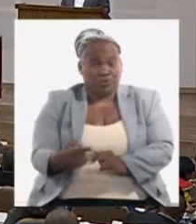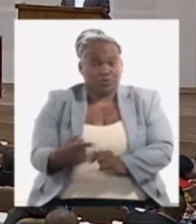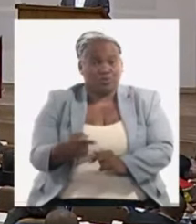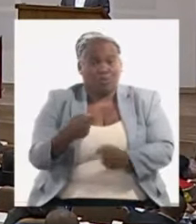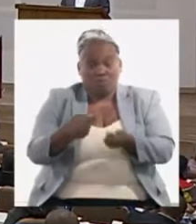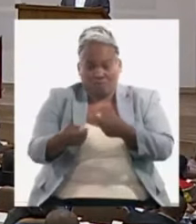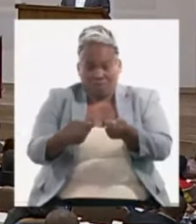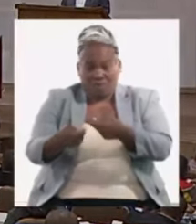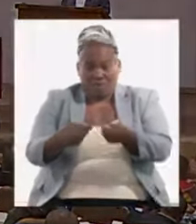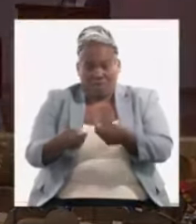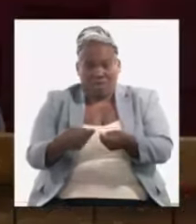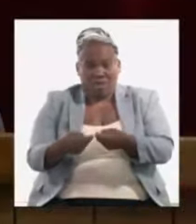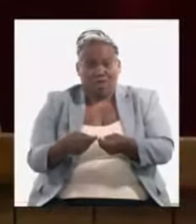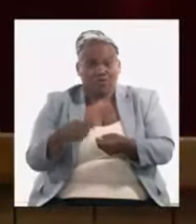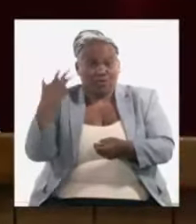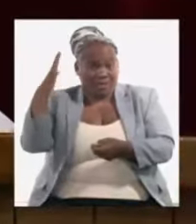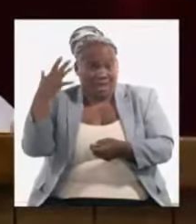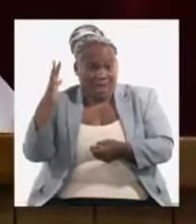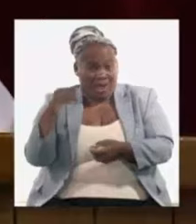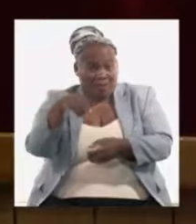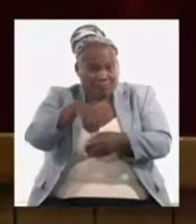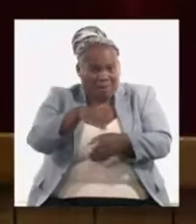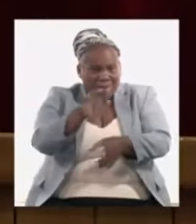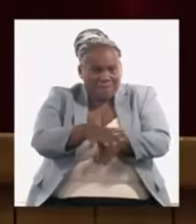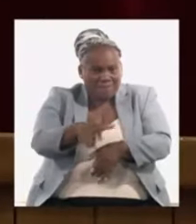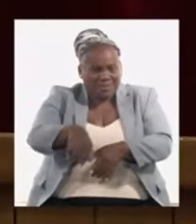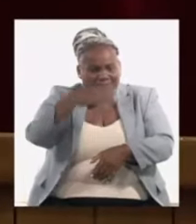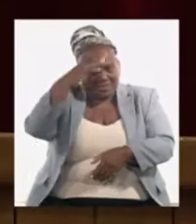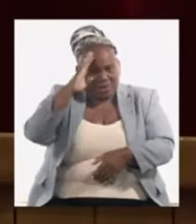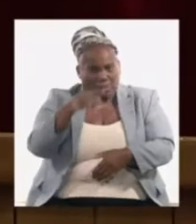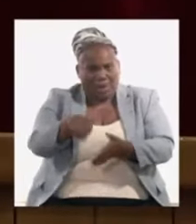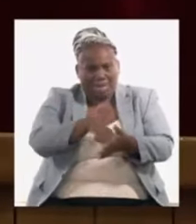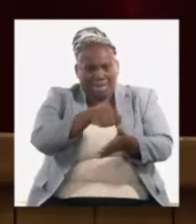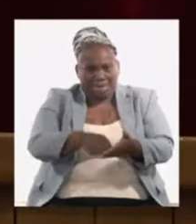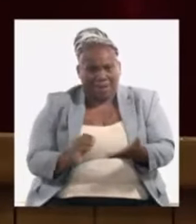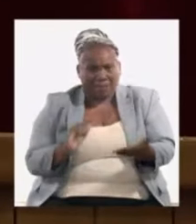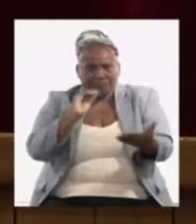negocios también con inversión extranjera que están previstos en el plan